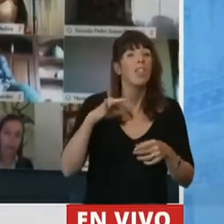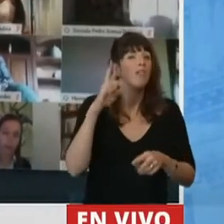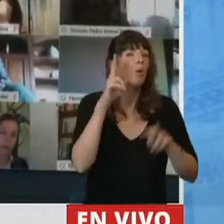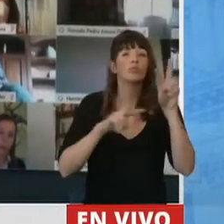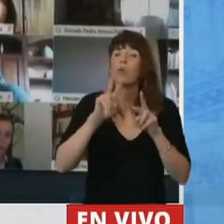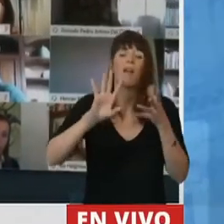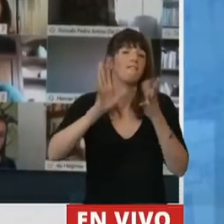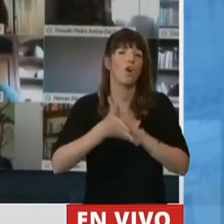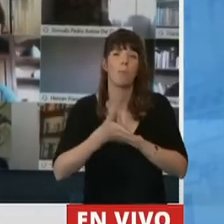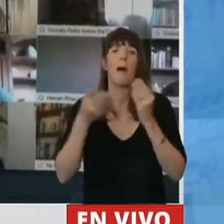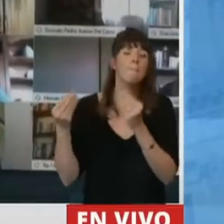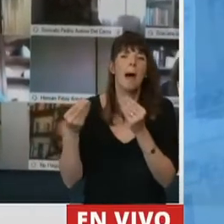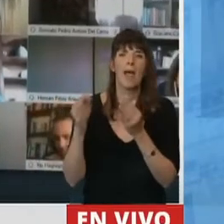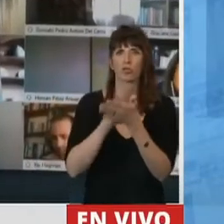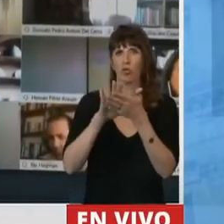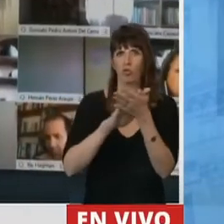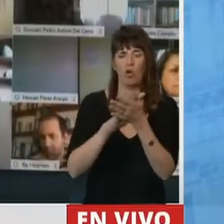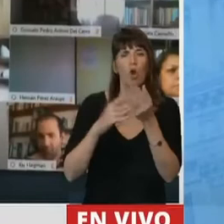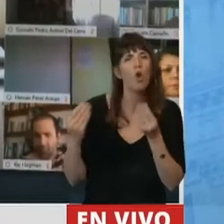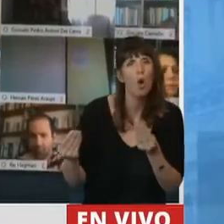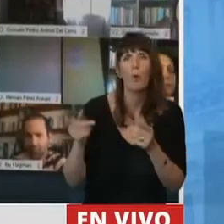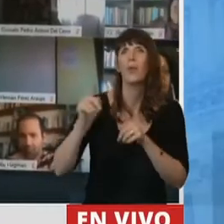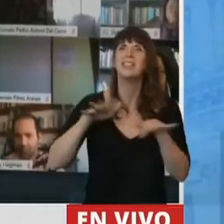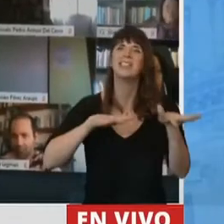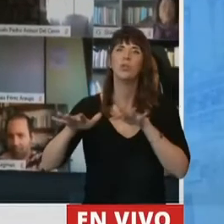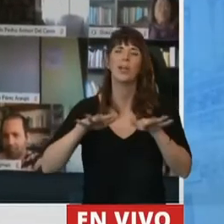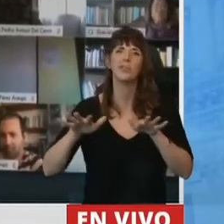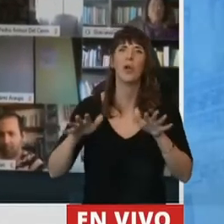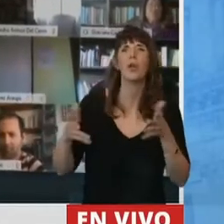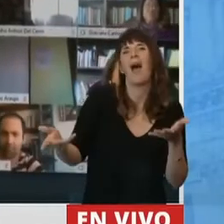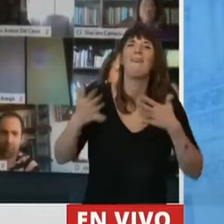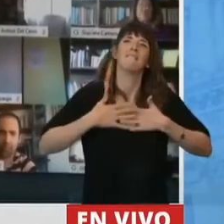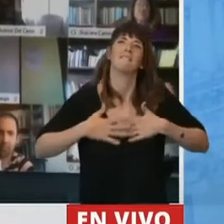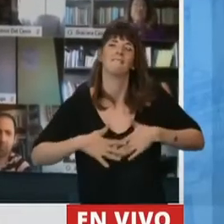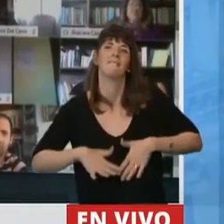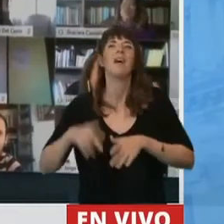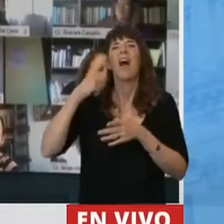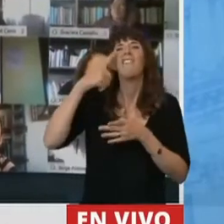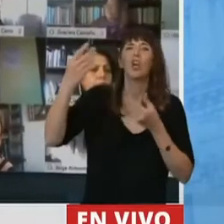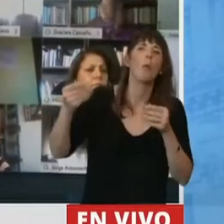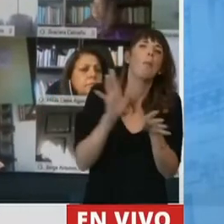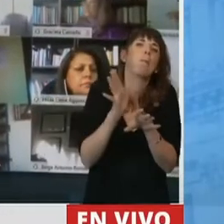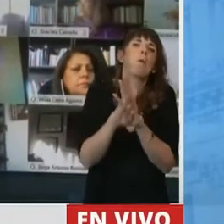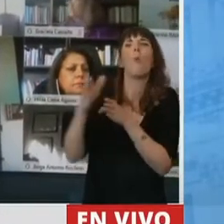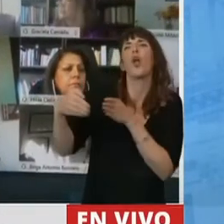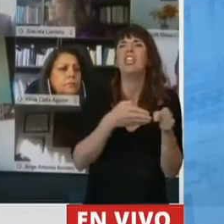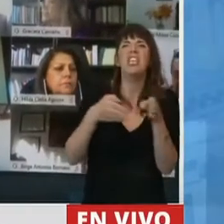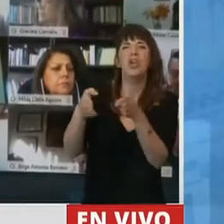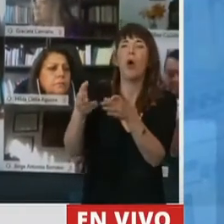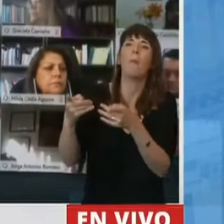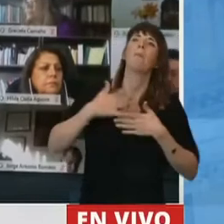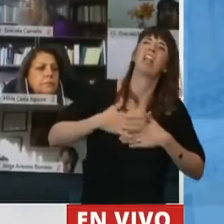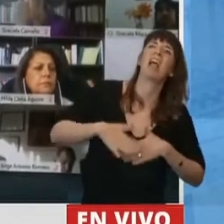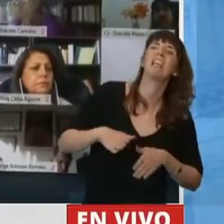puente nuevo para cruzar ese río. No es una situación en la cual estamos navegando tranquilamente por un río, salimos de un puerto y vamos